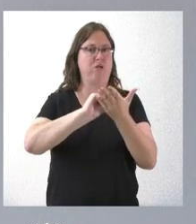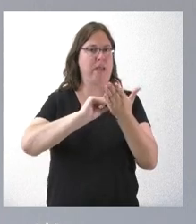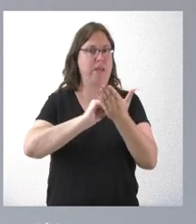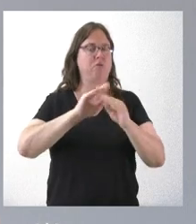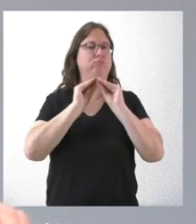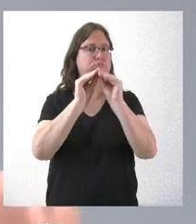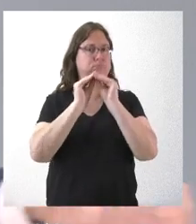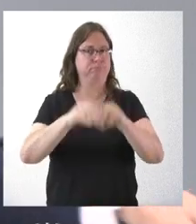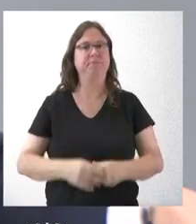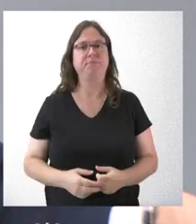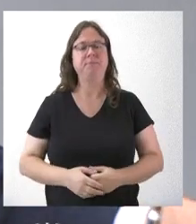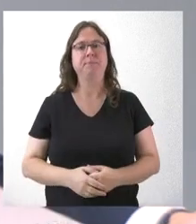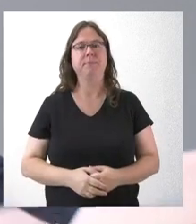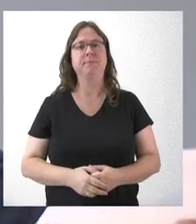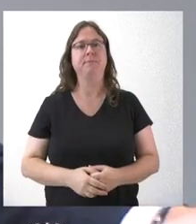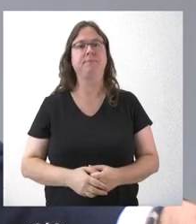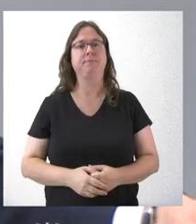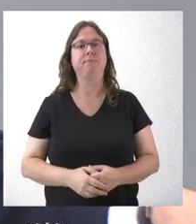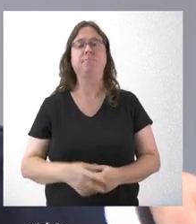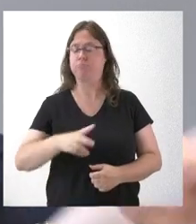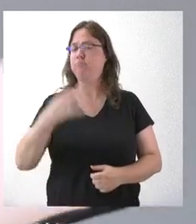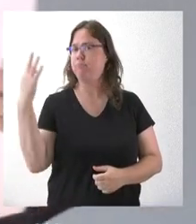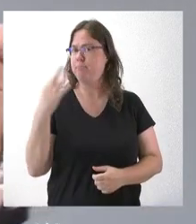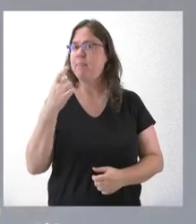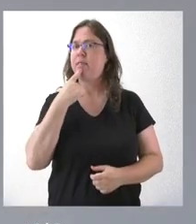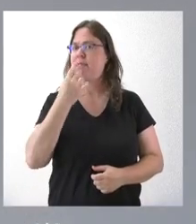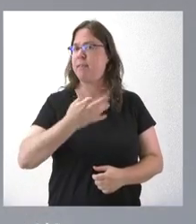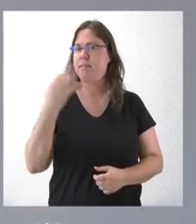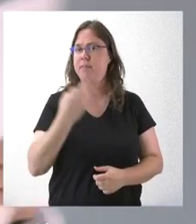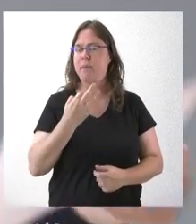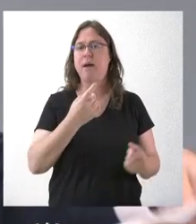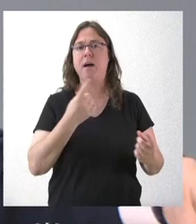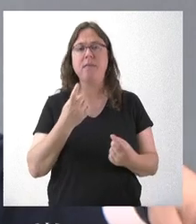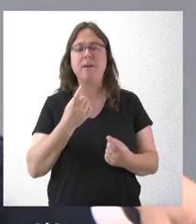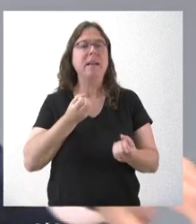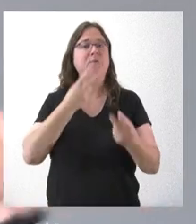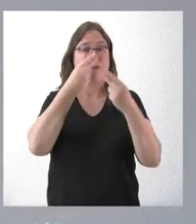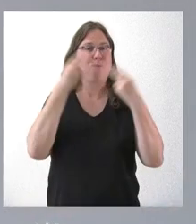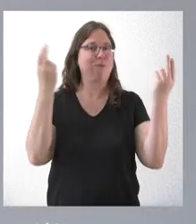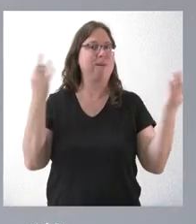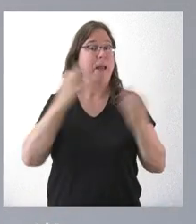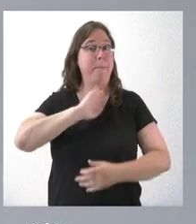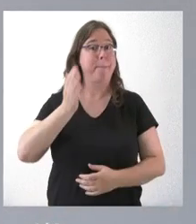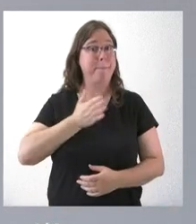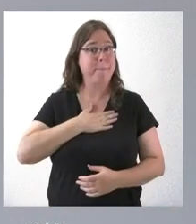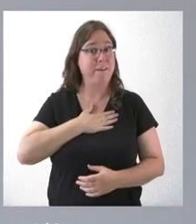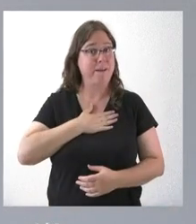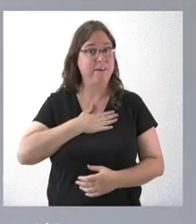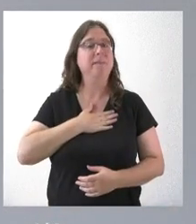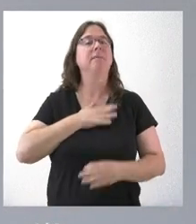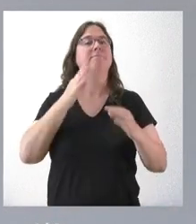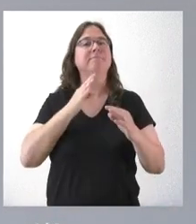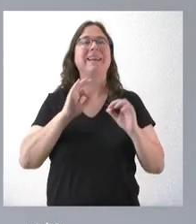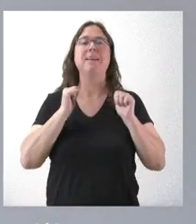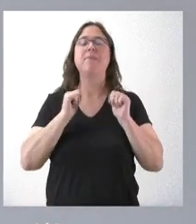operativo y demás. Sí que conviene señalar, y es necesario por información pública, que mañana vamos a declarar época